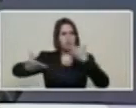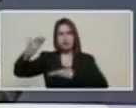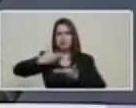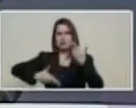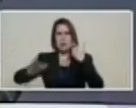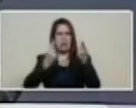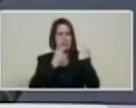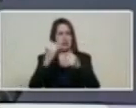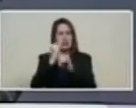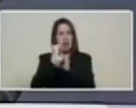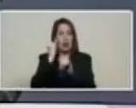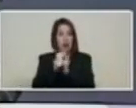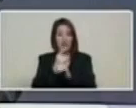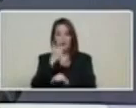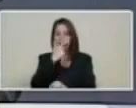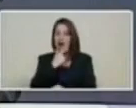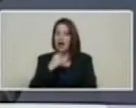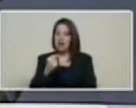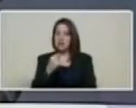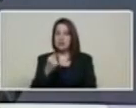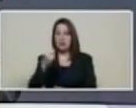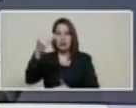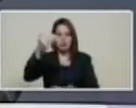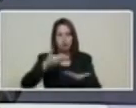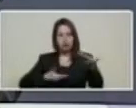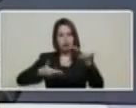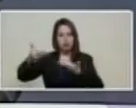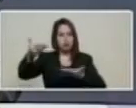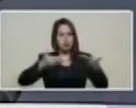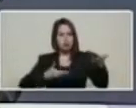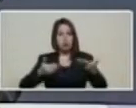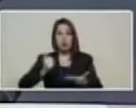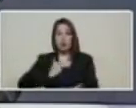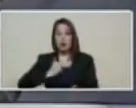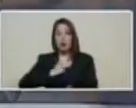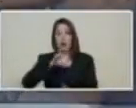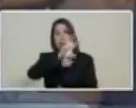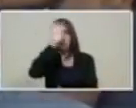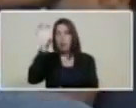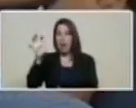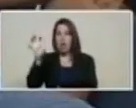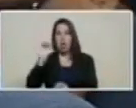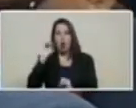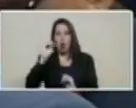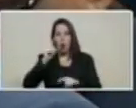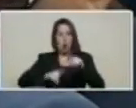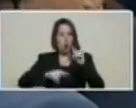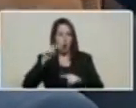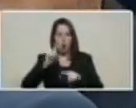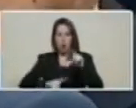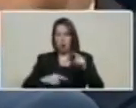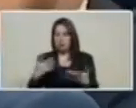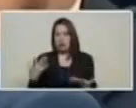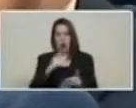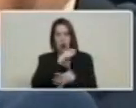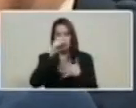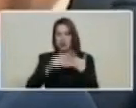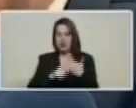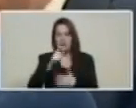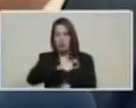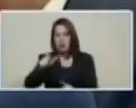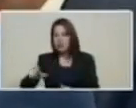facilitando así las transacciones comerciales de cualquier naturaleza entre cualquier tipo de persona